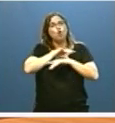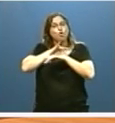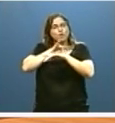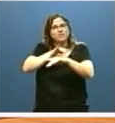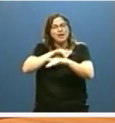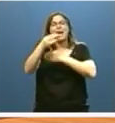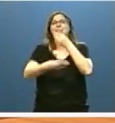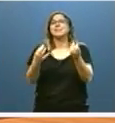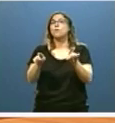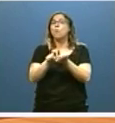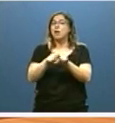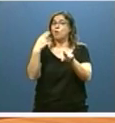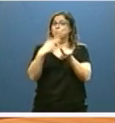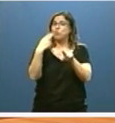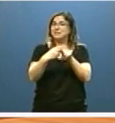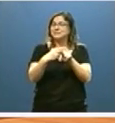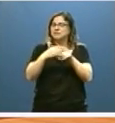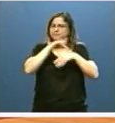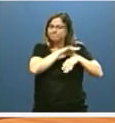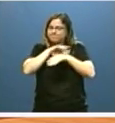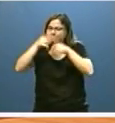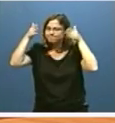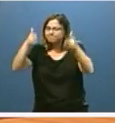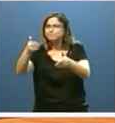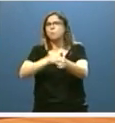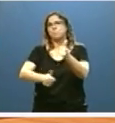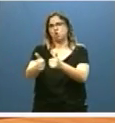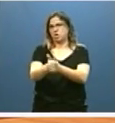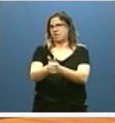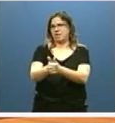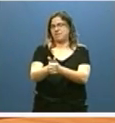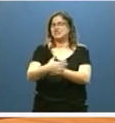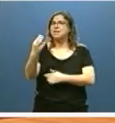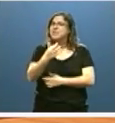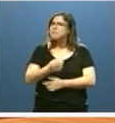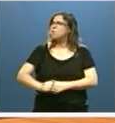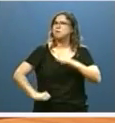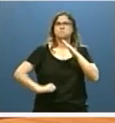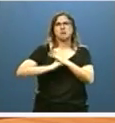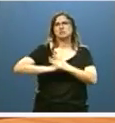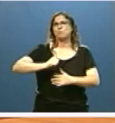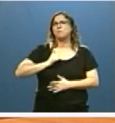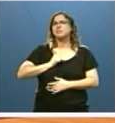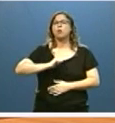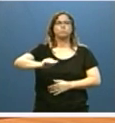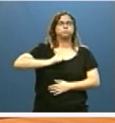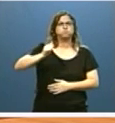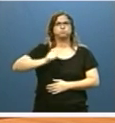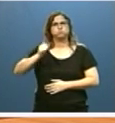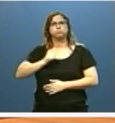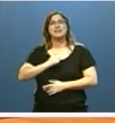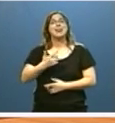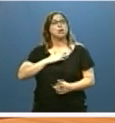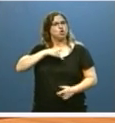políticas hacia nuestras grandes prioridades, de aprovechar al máximo todas las oportunidades y